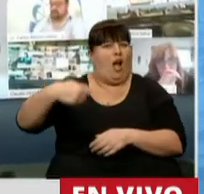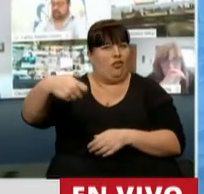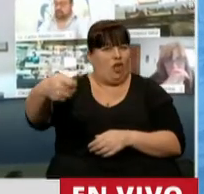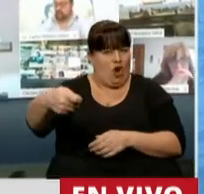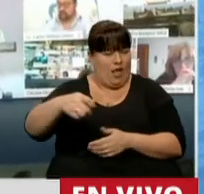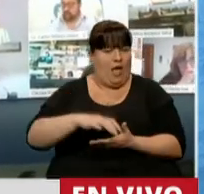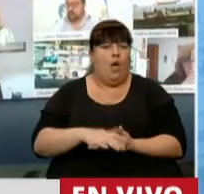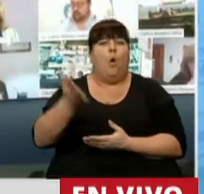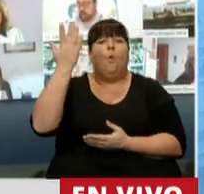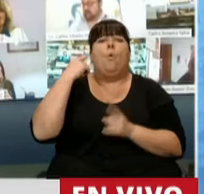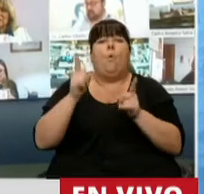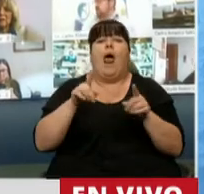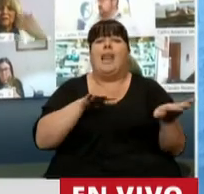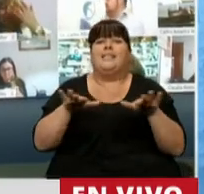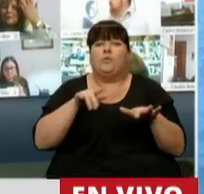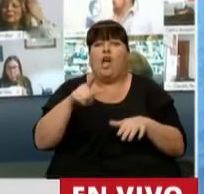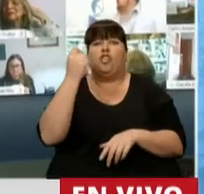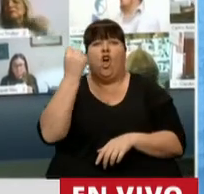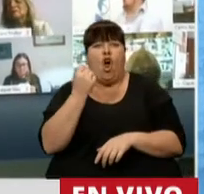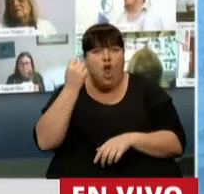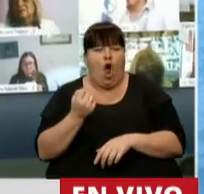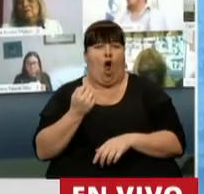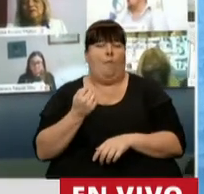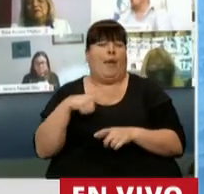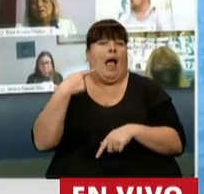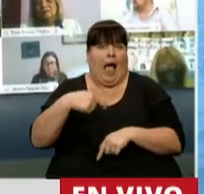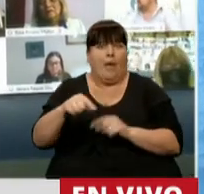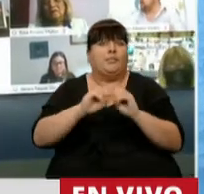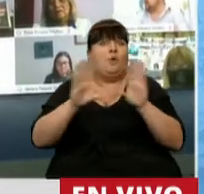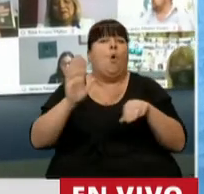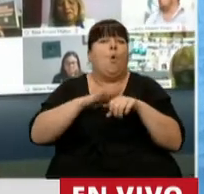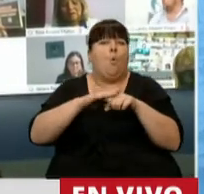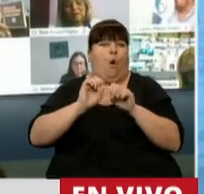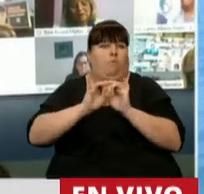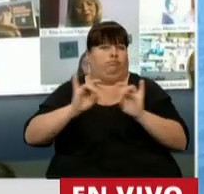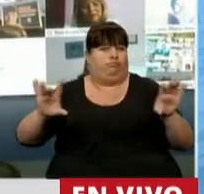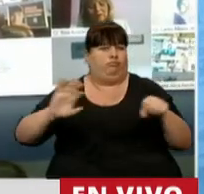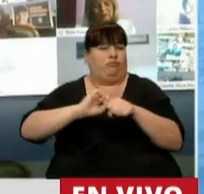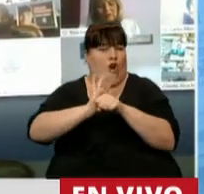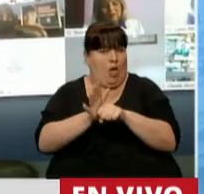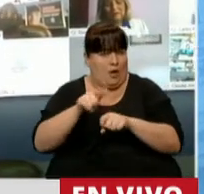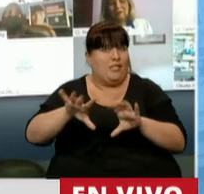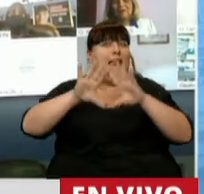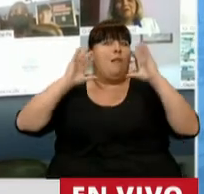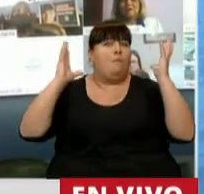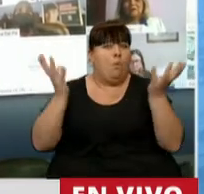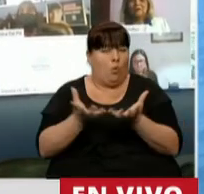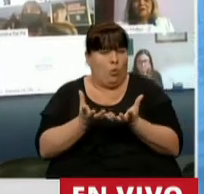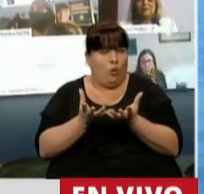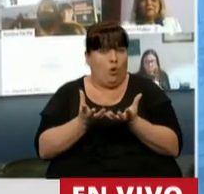luego de la situación económica y su agravamiento por la crisis desatada por la pandemia mundial